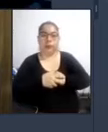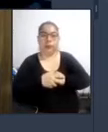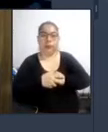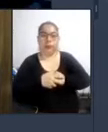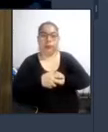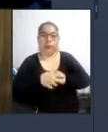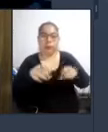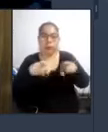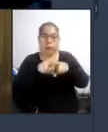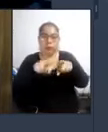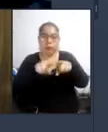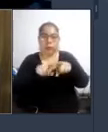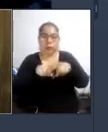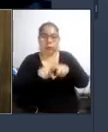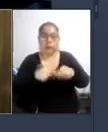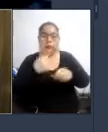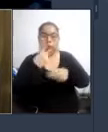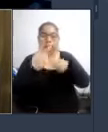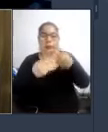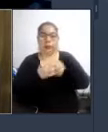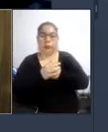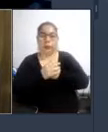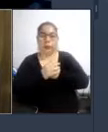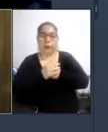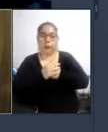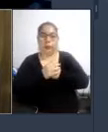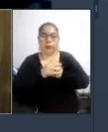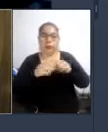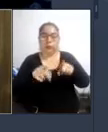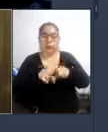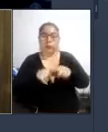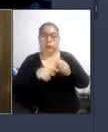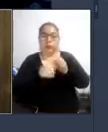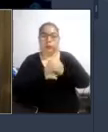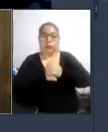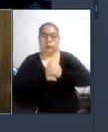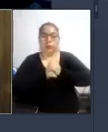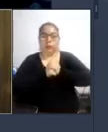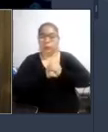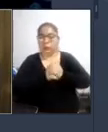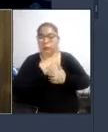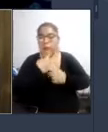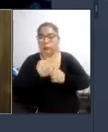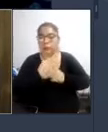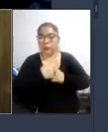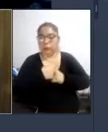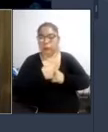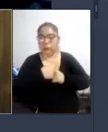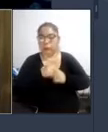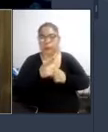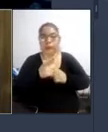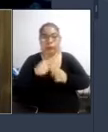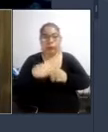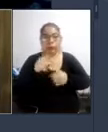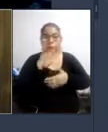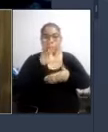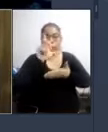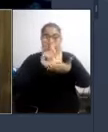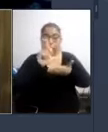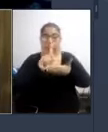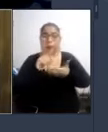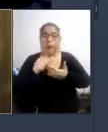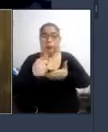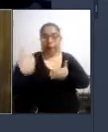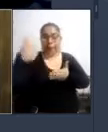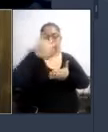igualmente considero que estas condiciones que dan que se dan en la capital y con